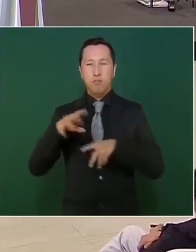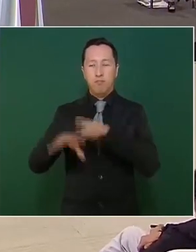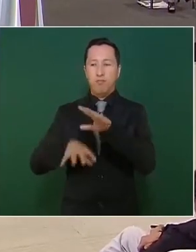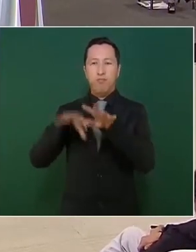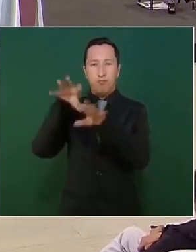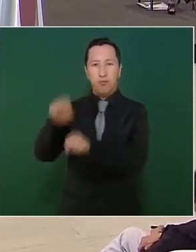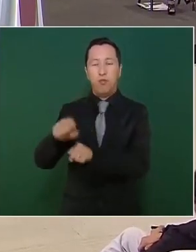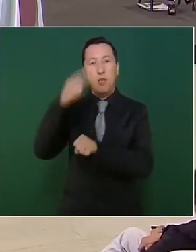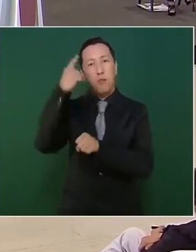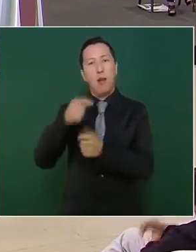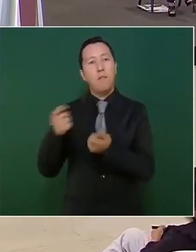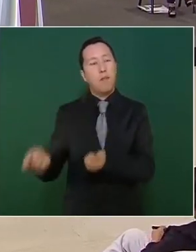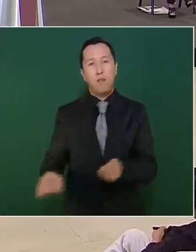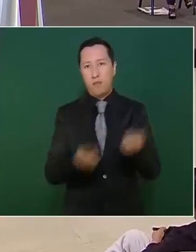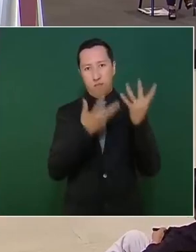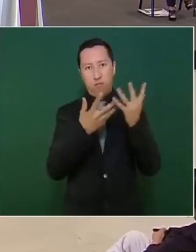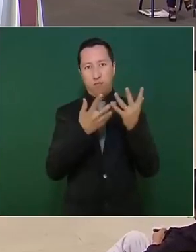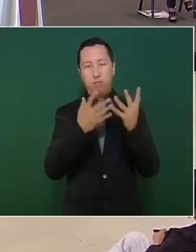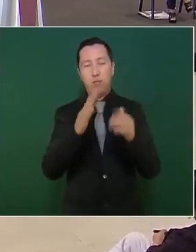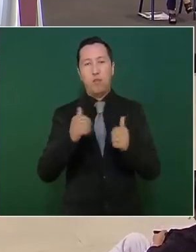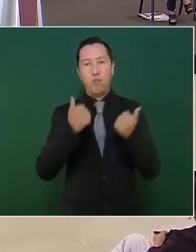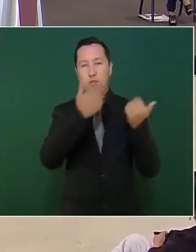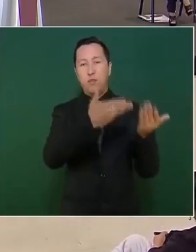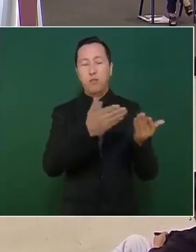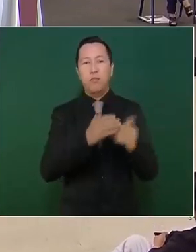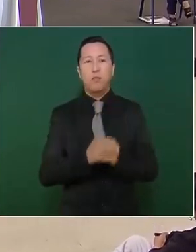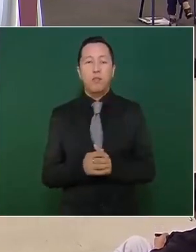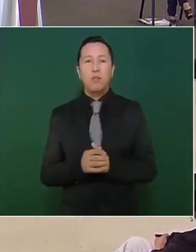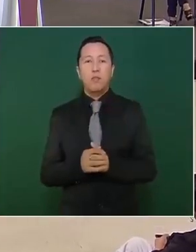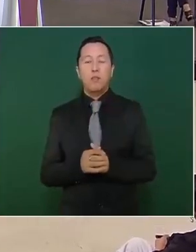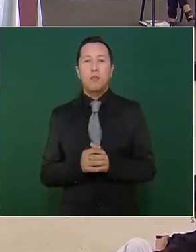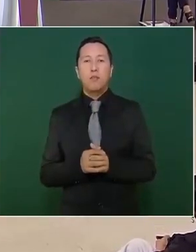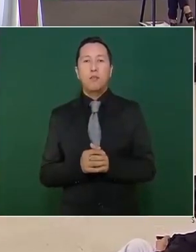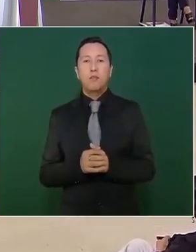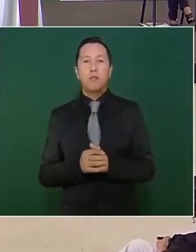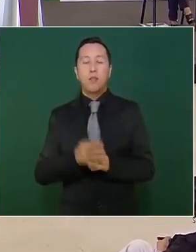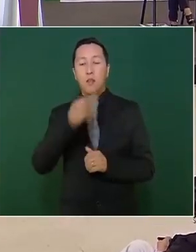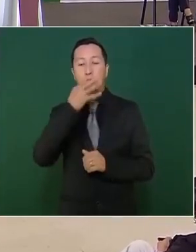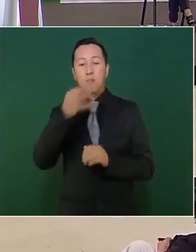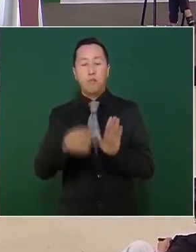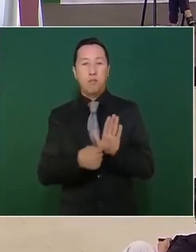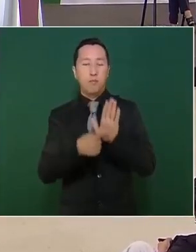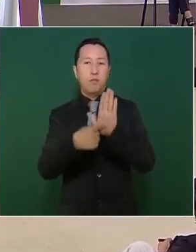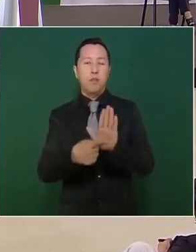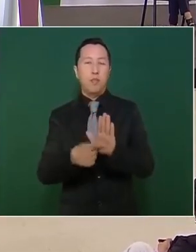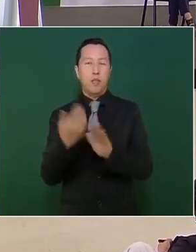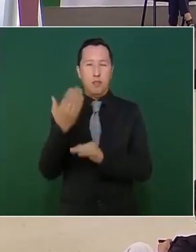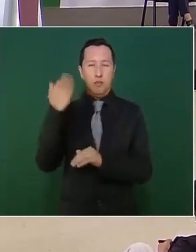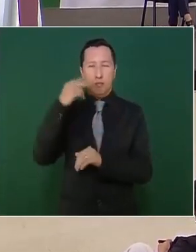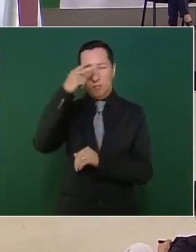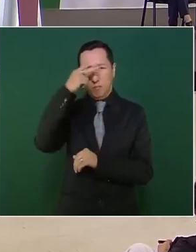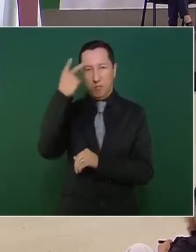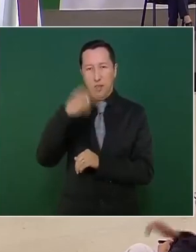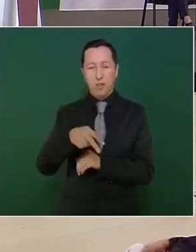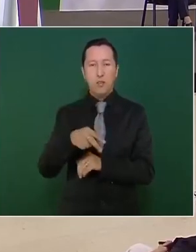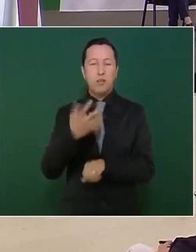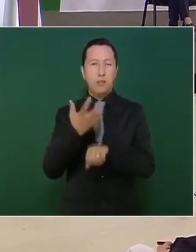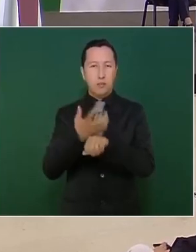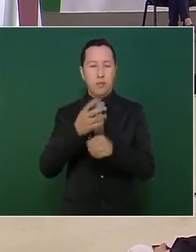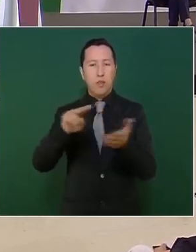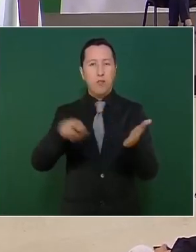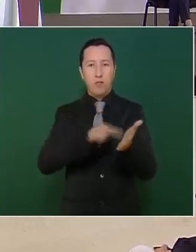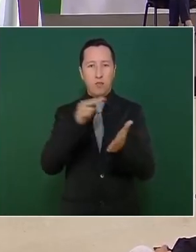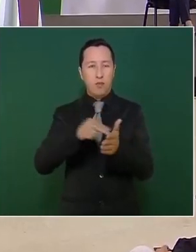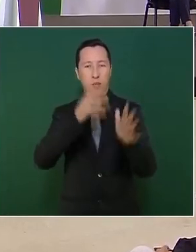informa del cumplimiento del Tratado de Extradición firmado entre México y Estados